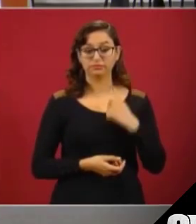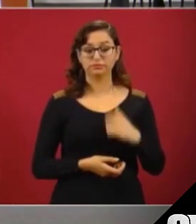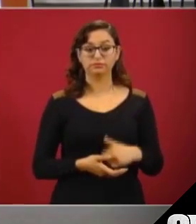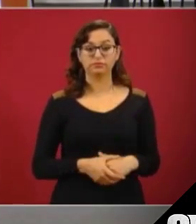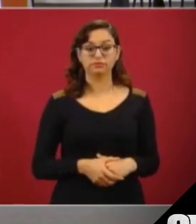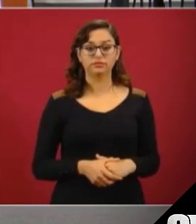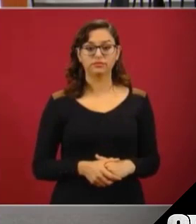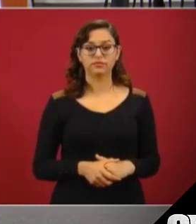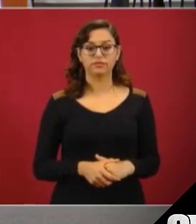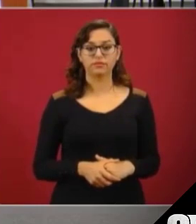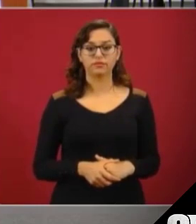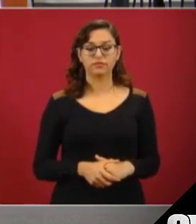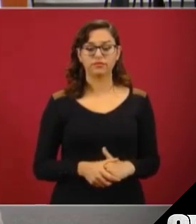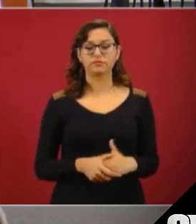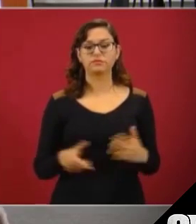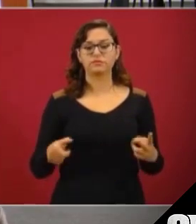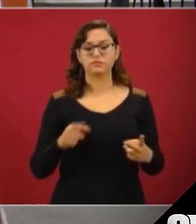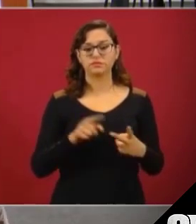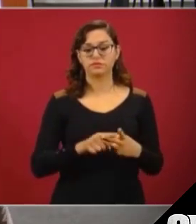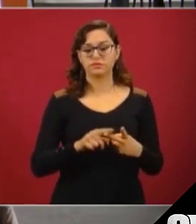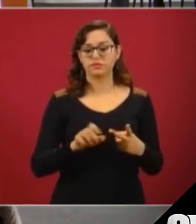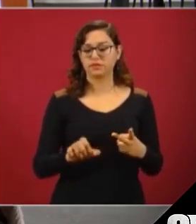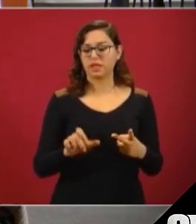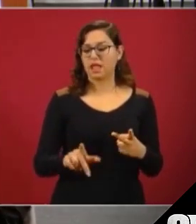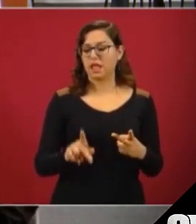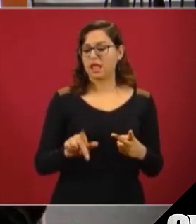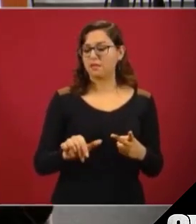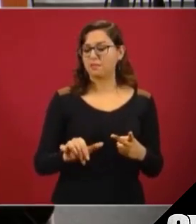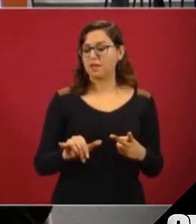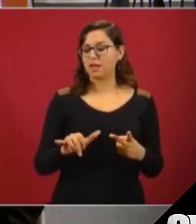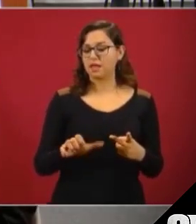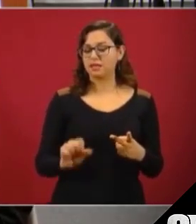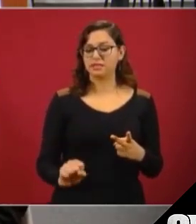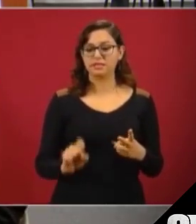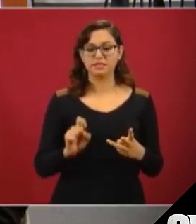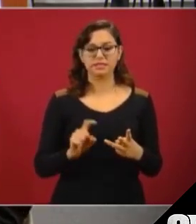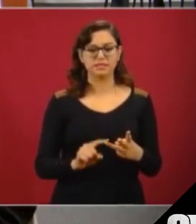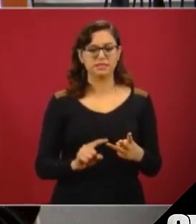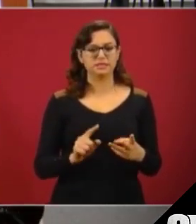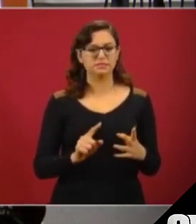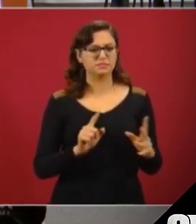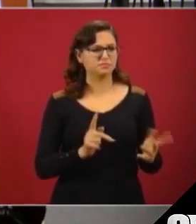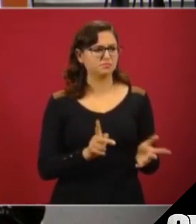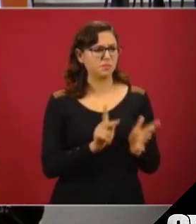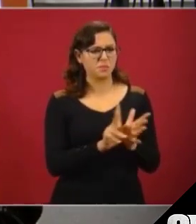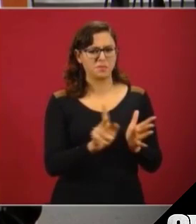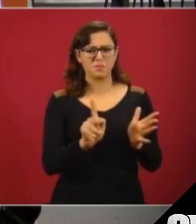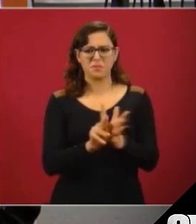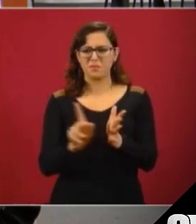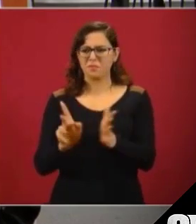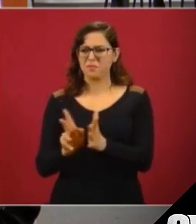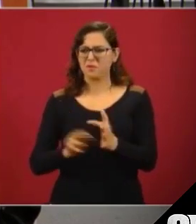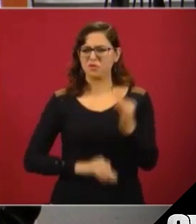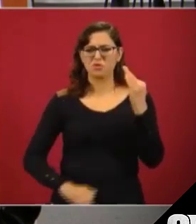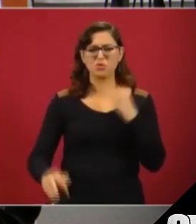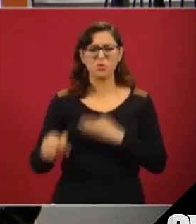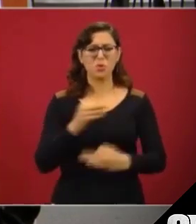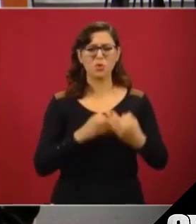Pero está, por ejemplo, en el país de España, o sea, en toda la prensa conservadora.